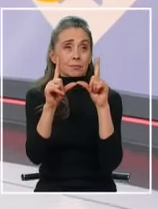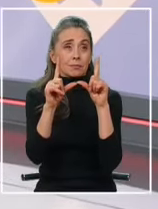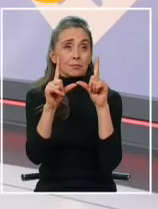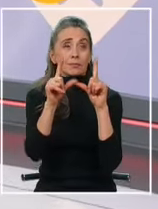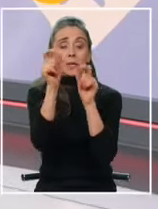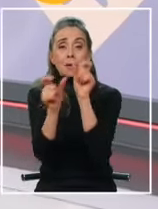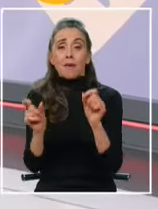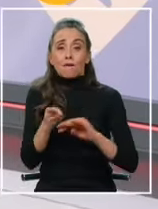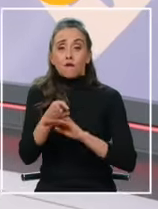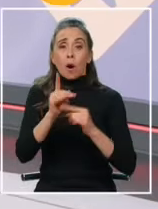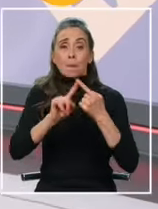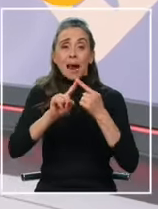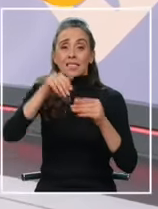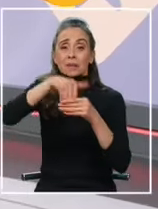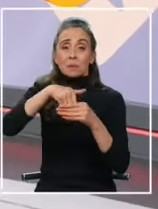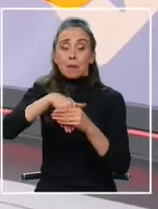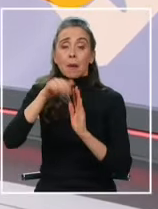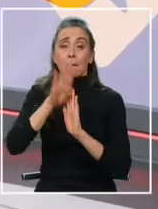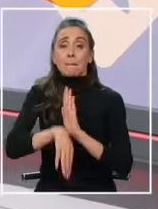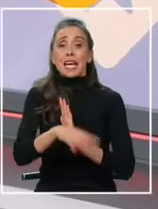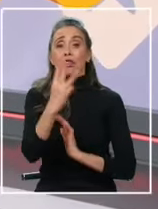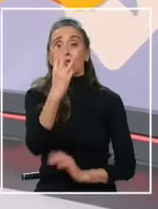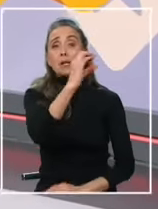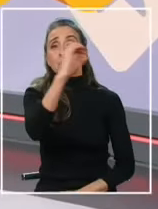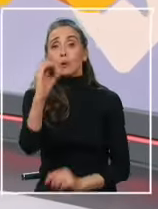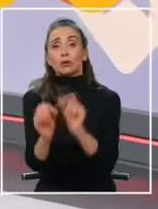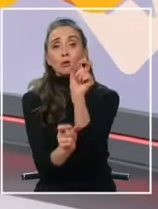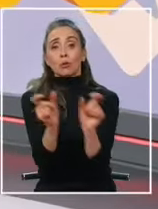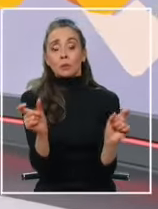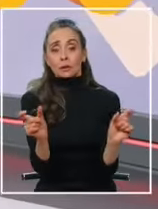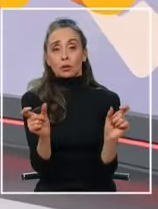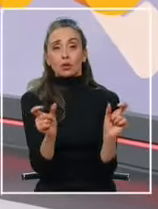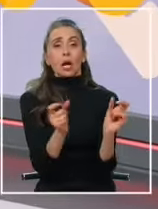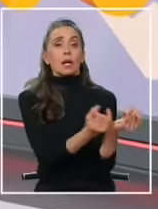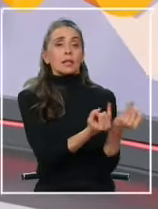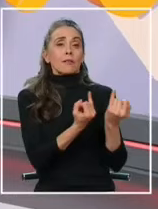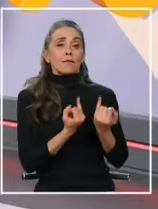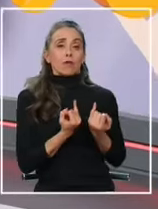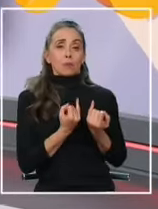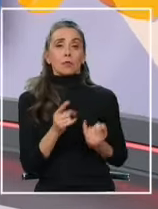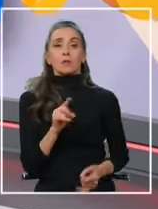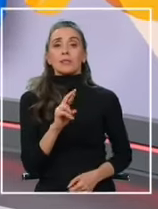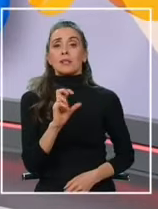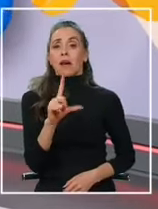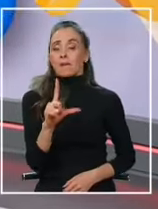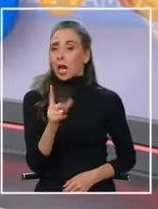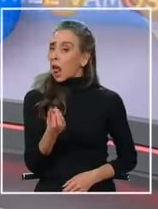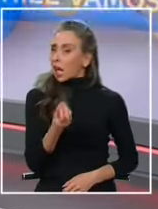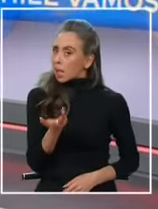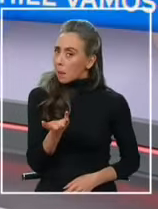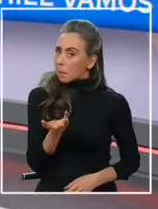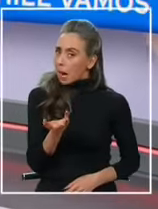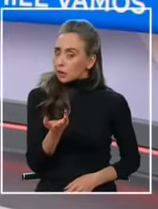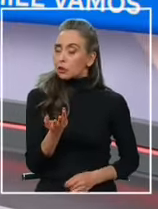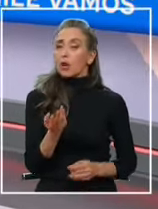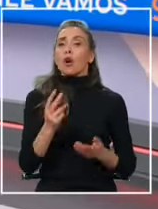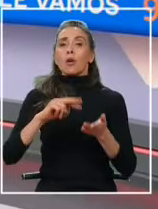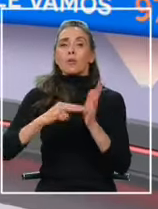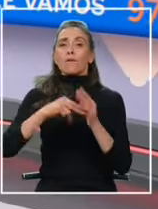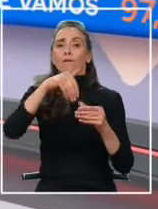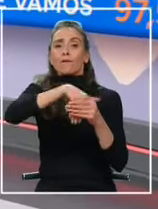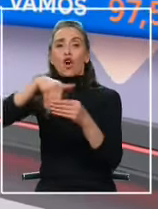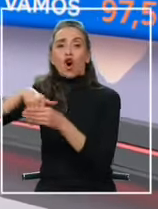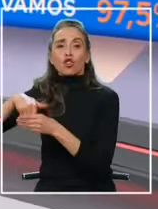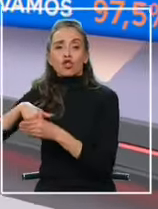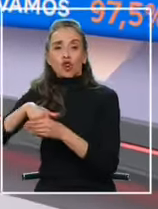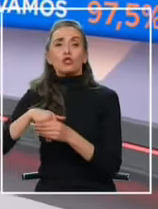la participación no llegó ni siquiera al 3%, según los datos obtenidos desde el CERVEL. ¿Qué pasó con la repartición de votos en las